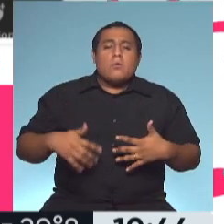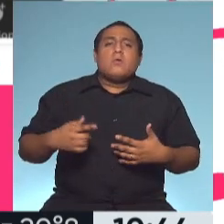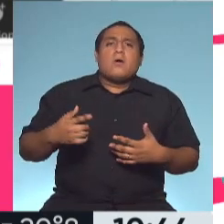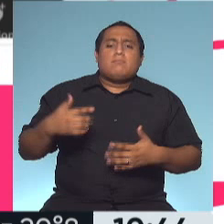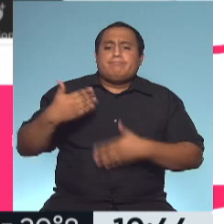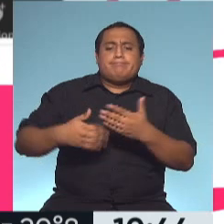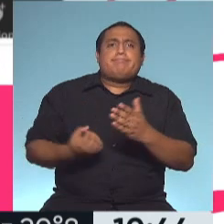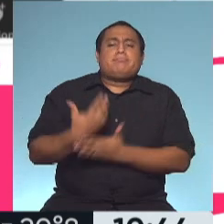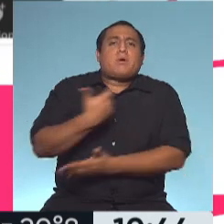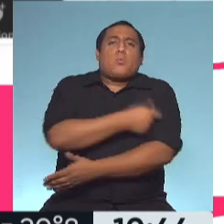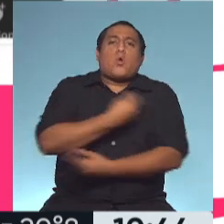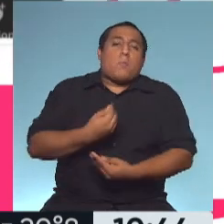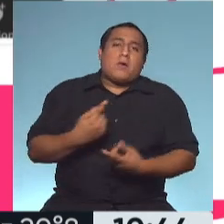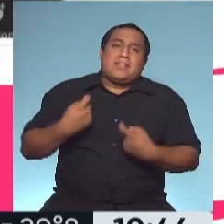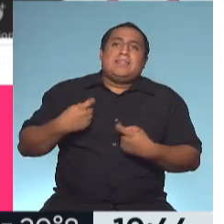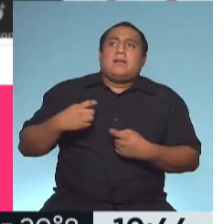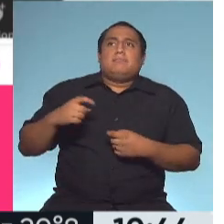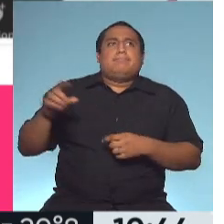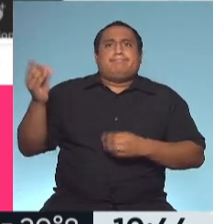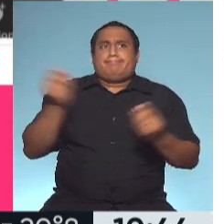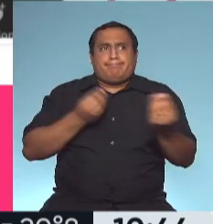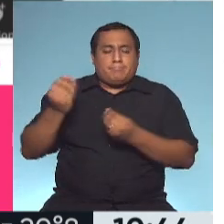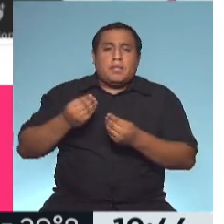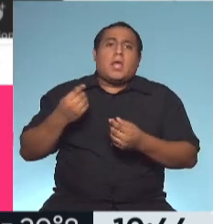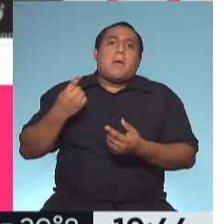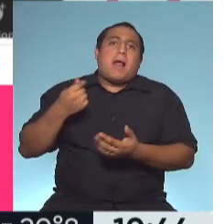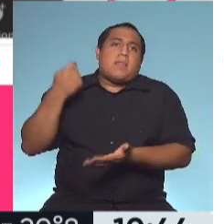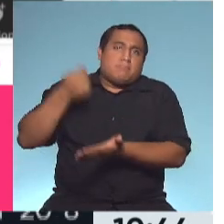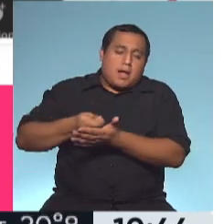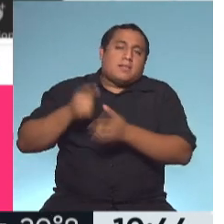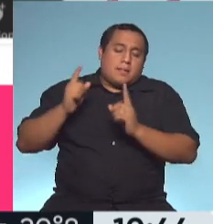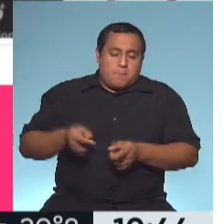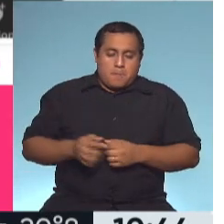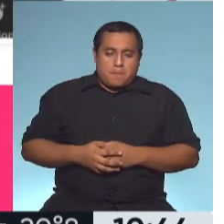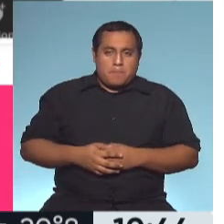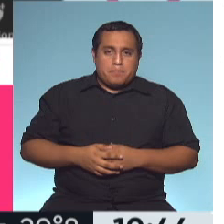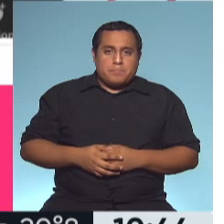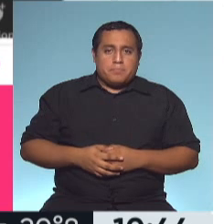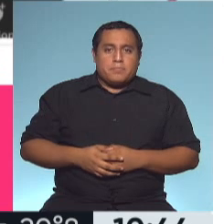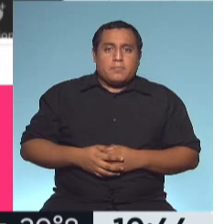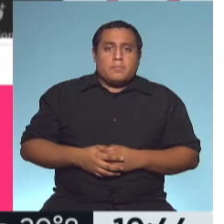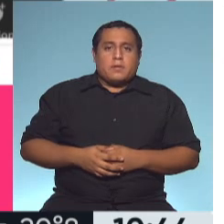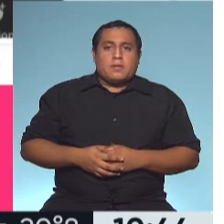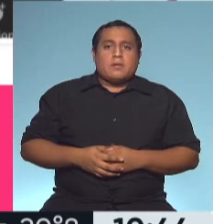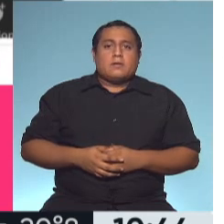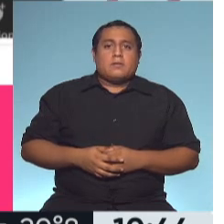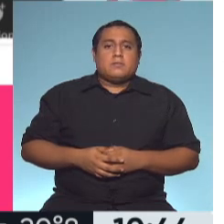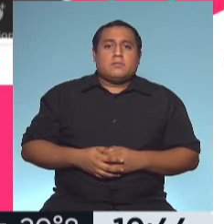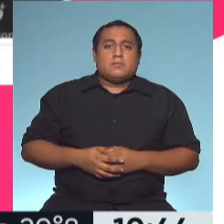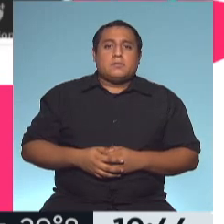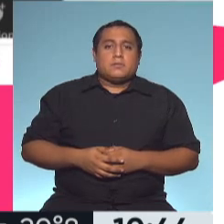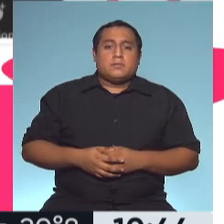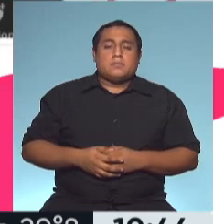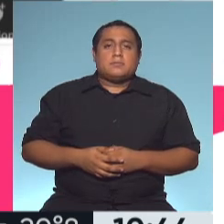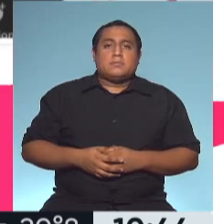grandes inversiones monetarias y en recursos humanos. La vacuna